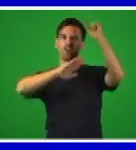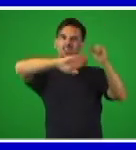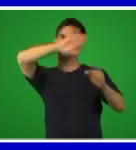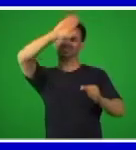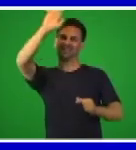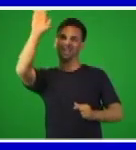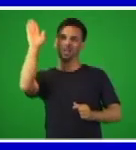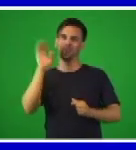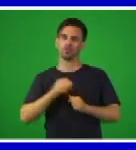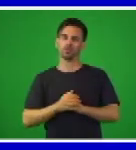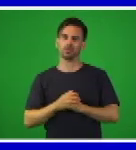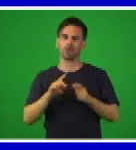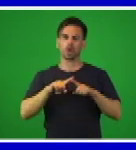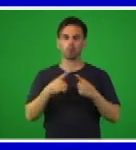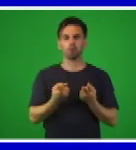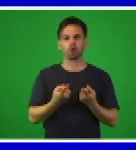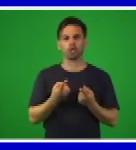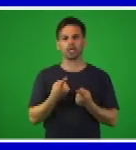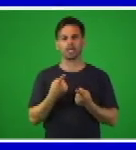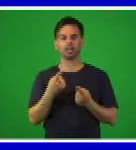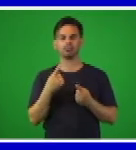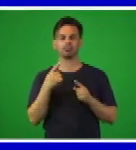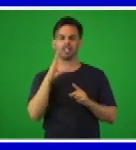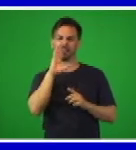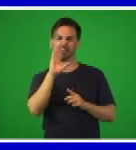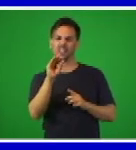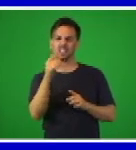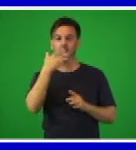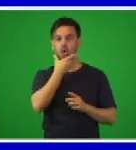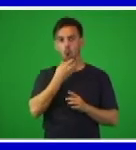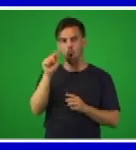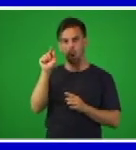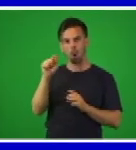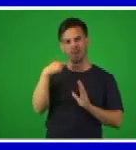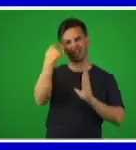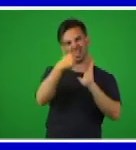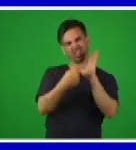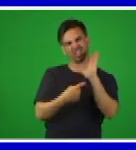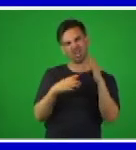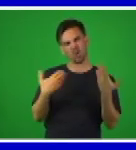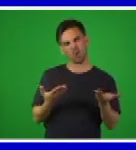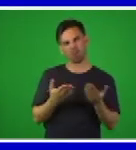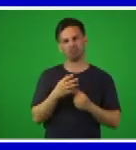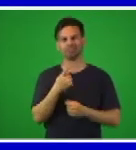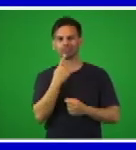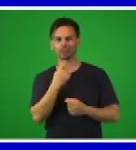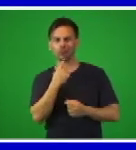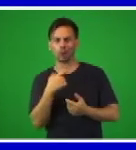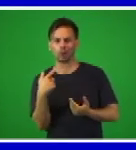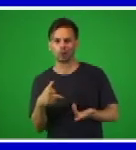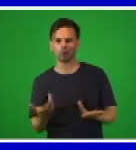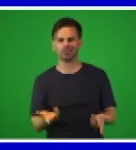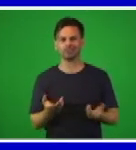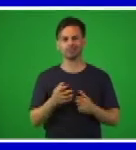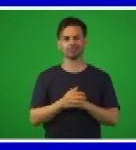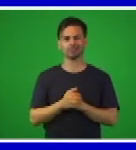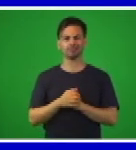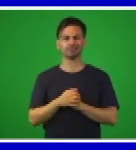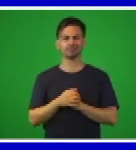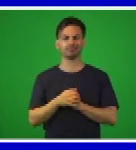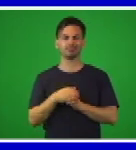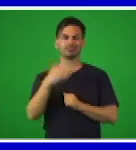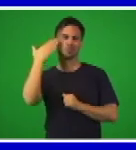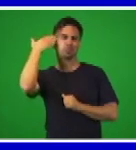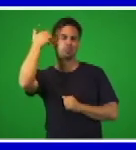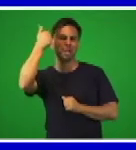en el cielo? ¿Por qué se califica al joven como ingenuo y tonto? ¿Lo calificarías tú así de